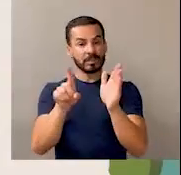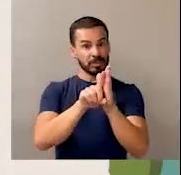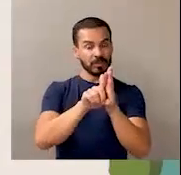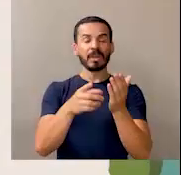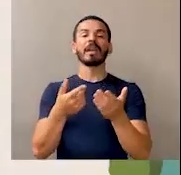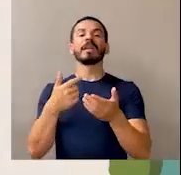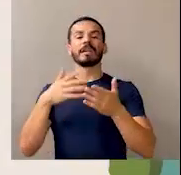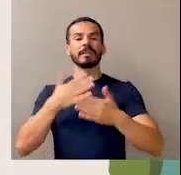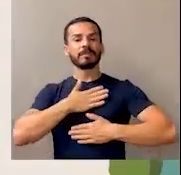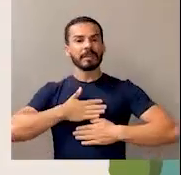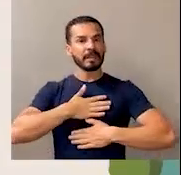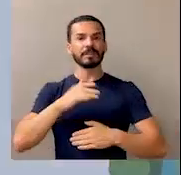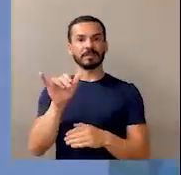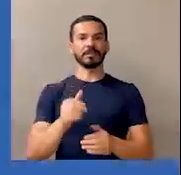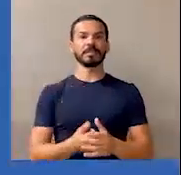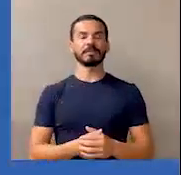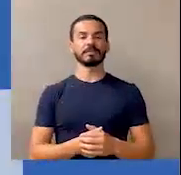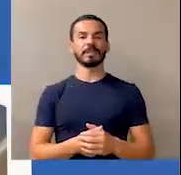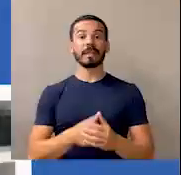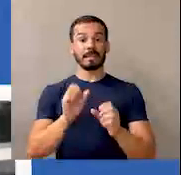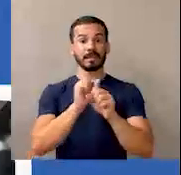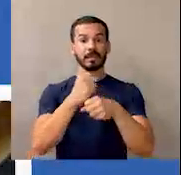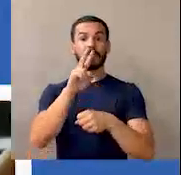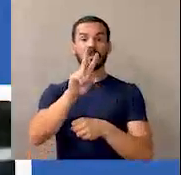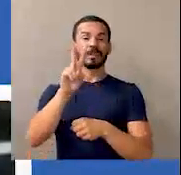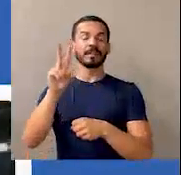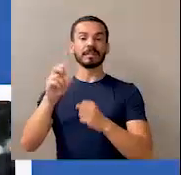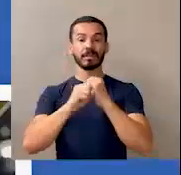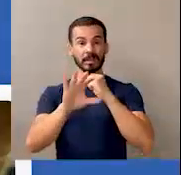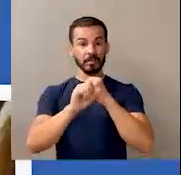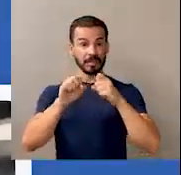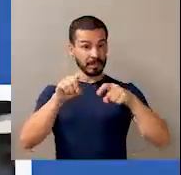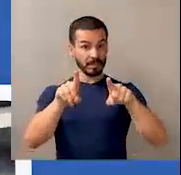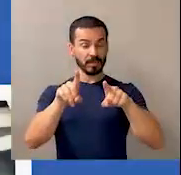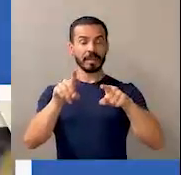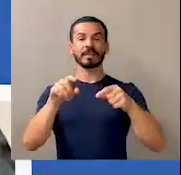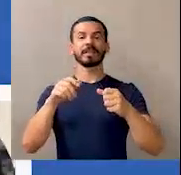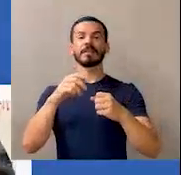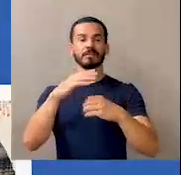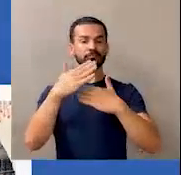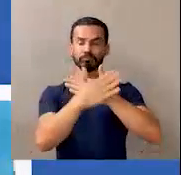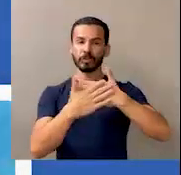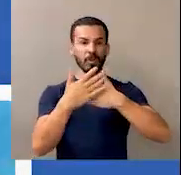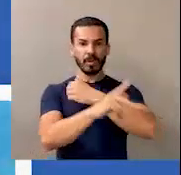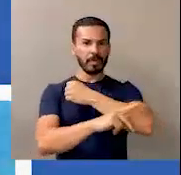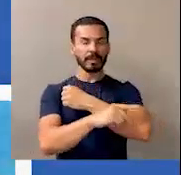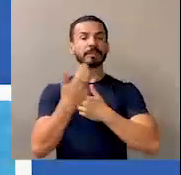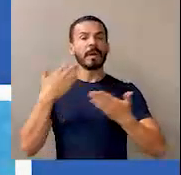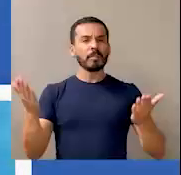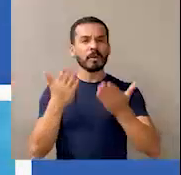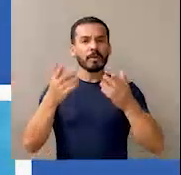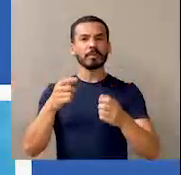al deporte y recreación. Y se realizaron 22 campañas educativas a nivel nacional, para la